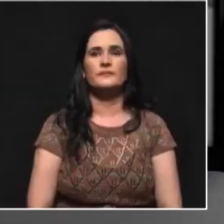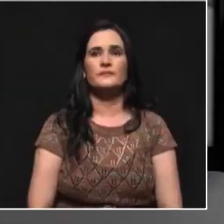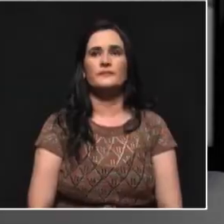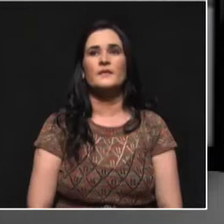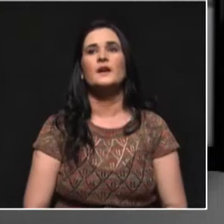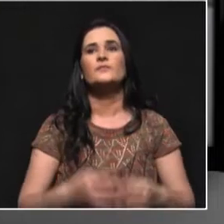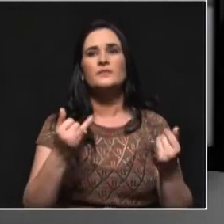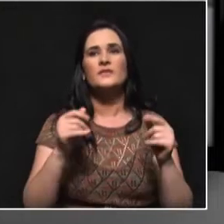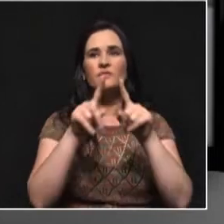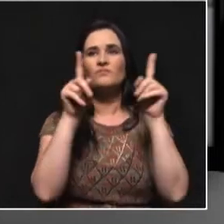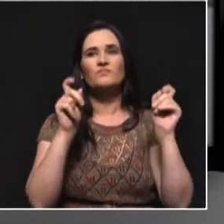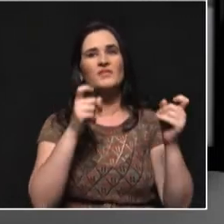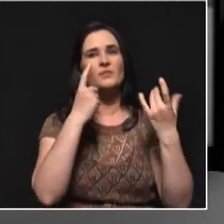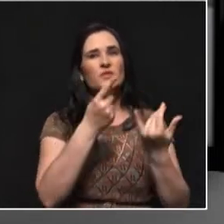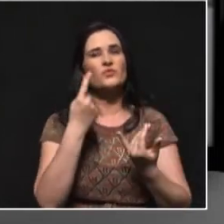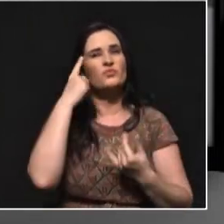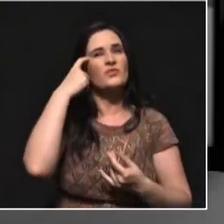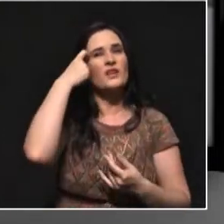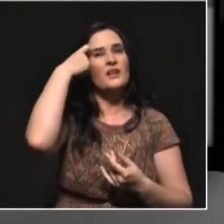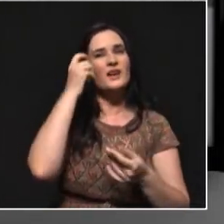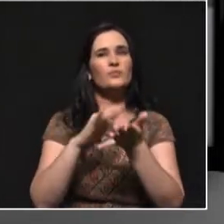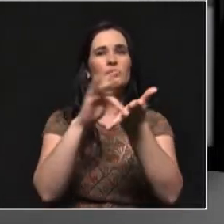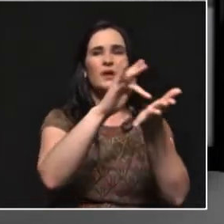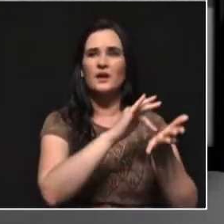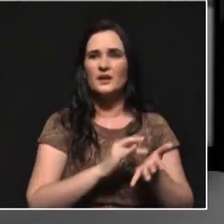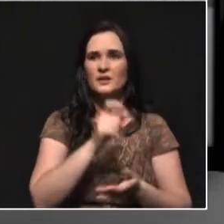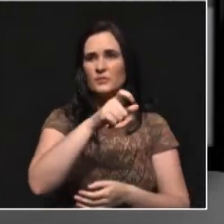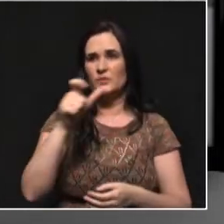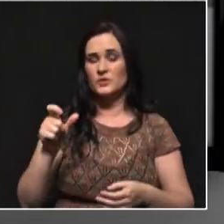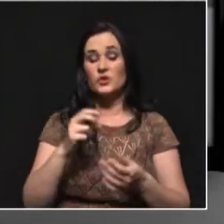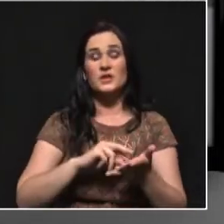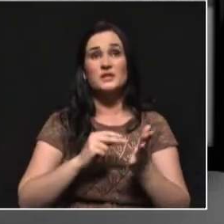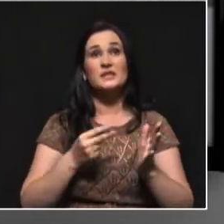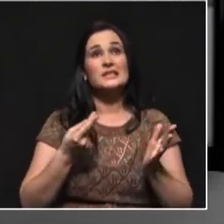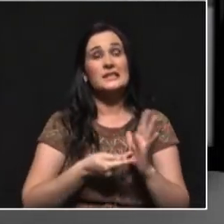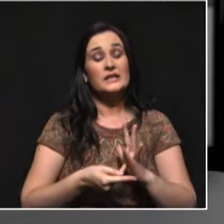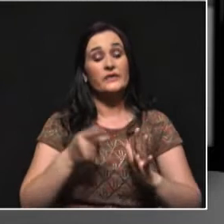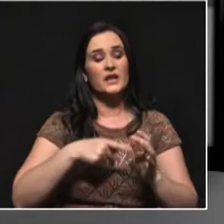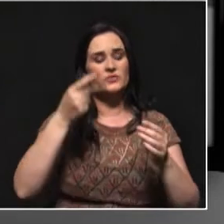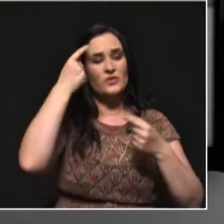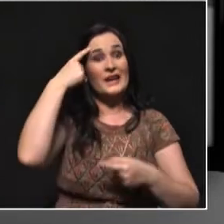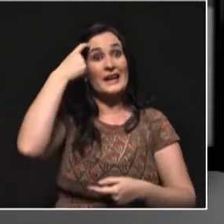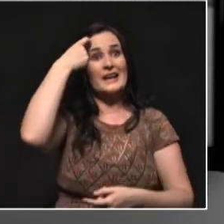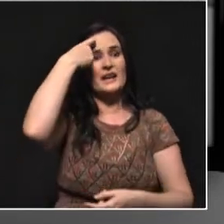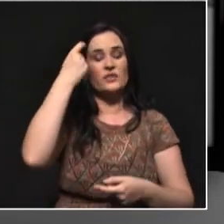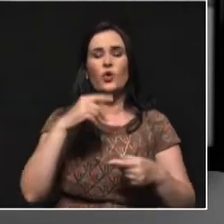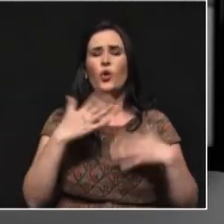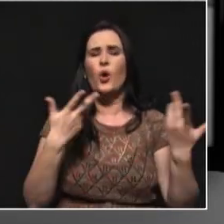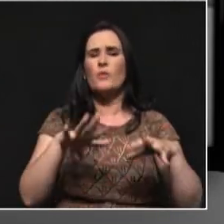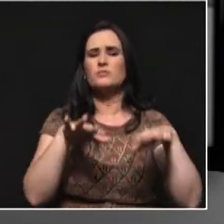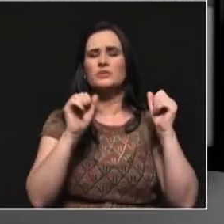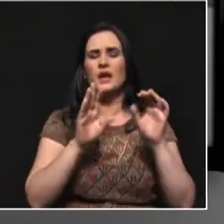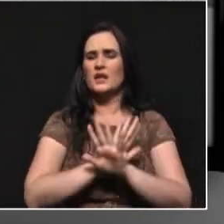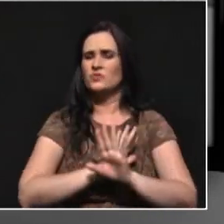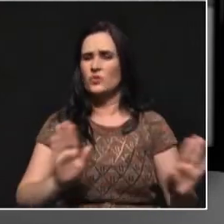Estamos hablando esta noche del gran reto de la participación. Otra forma de decirlo, el reto de derrotar la abstención. Pedro